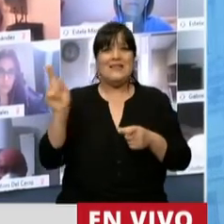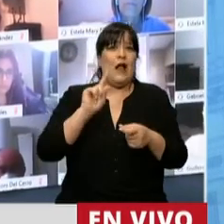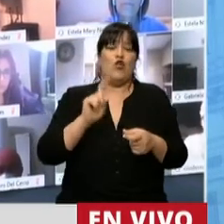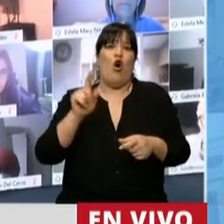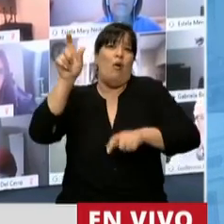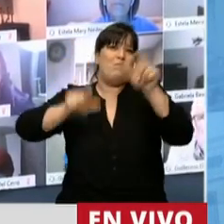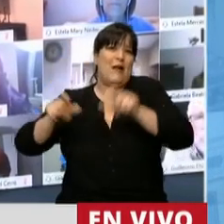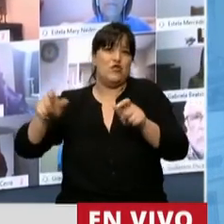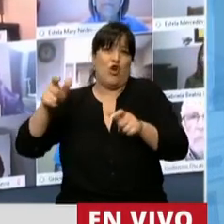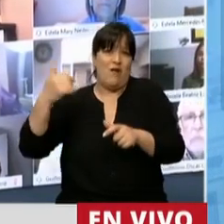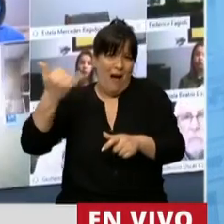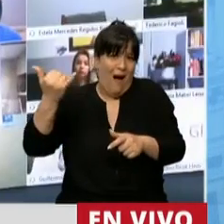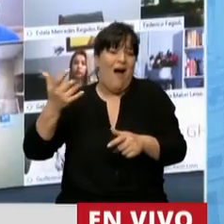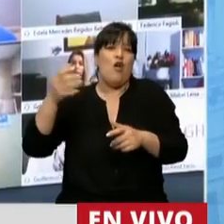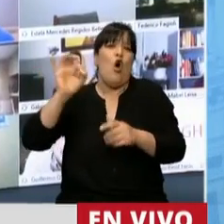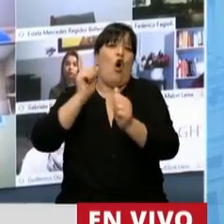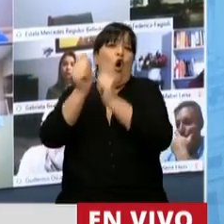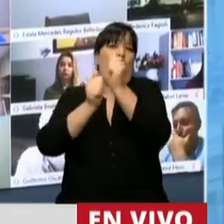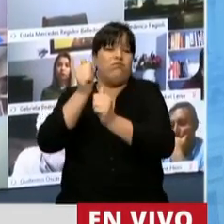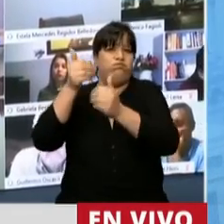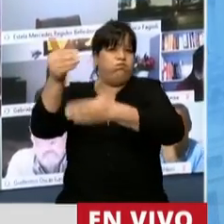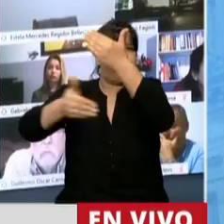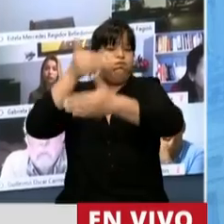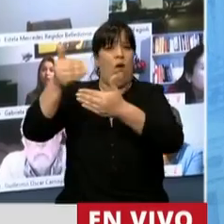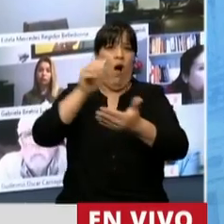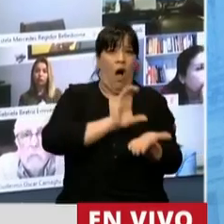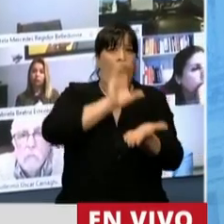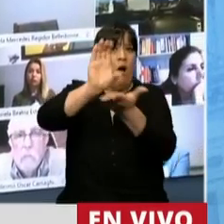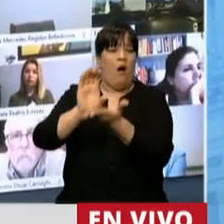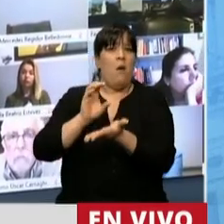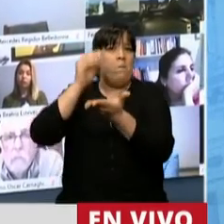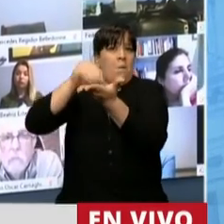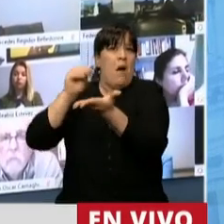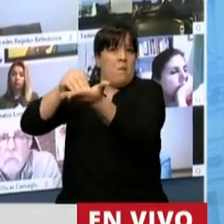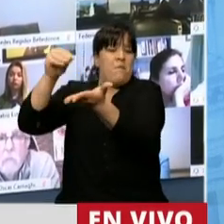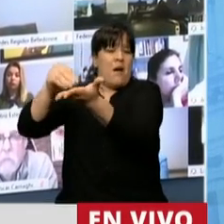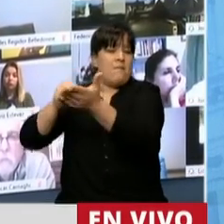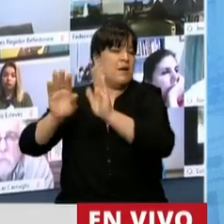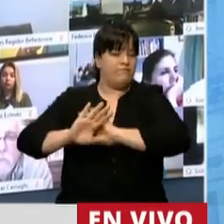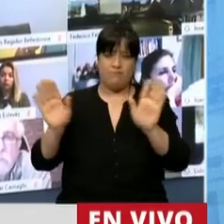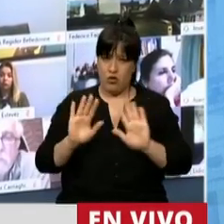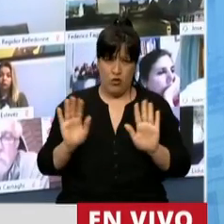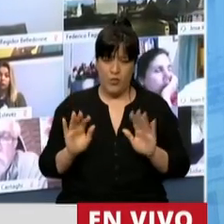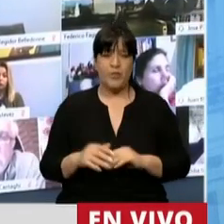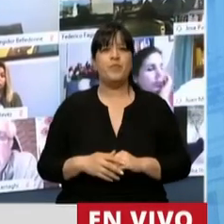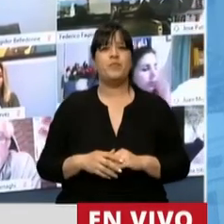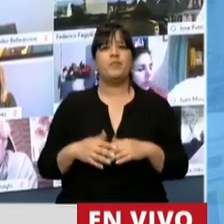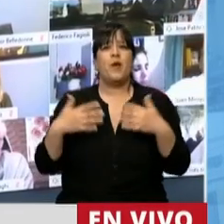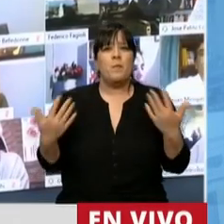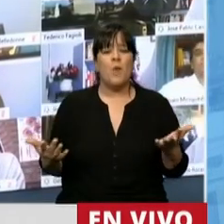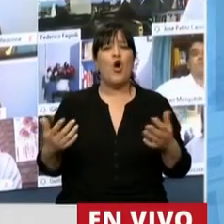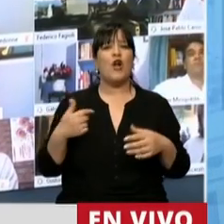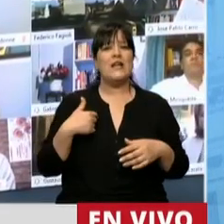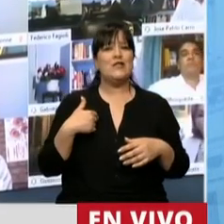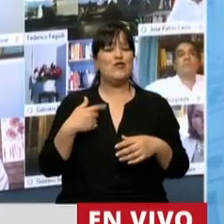aquellos que por su volumen por el grado de desarrollo alcanzado son generadores ya de por sí de grandes utilidades. Por eso